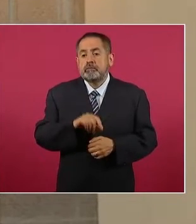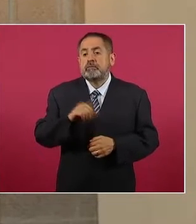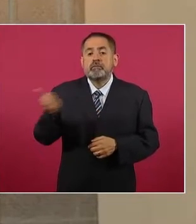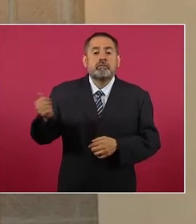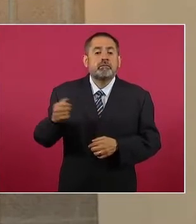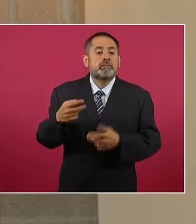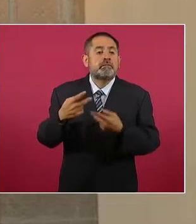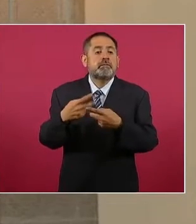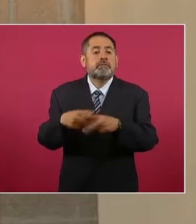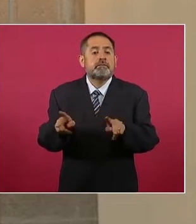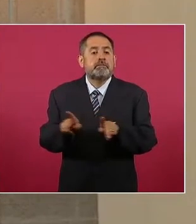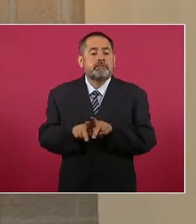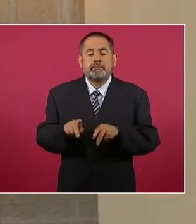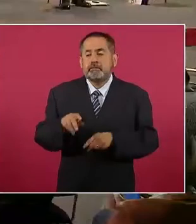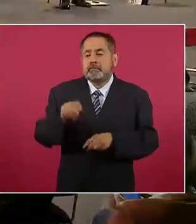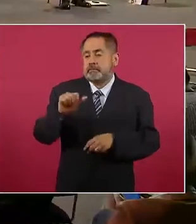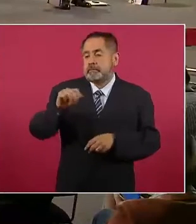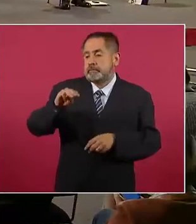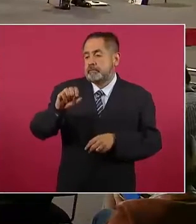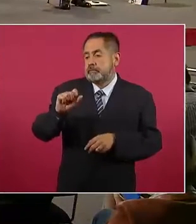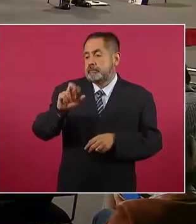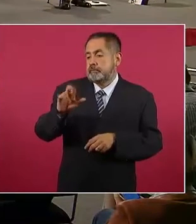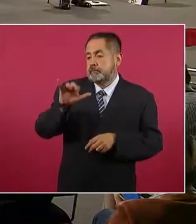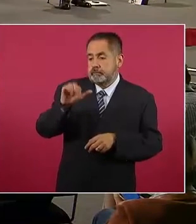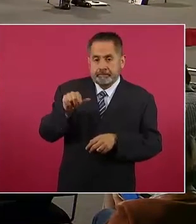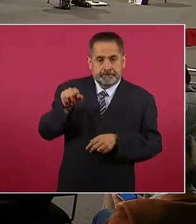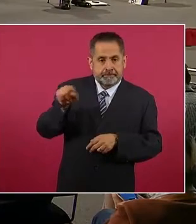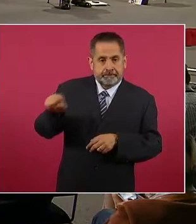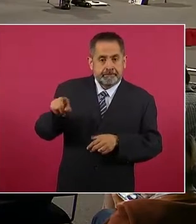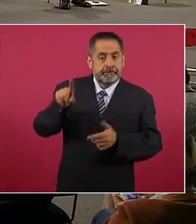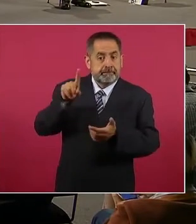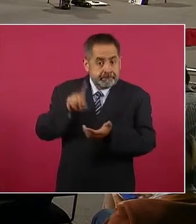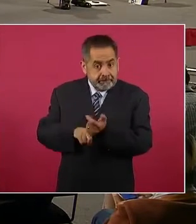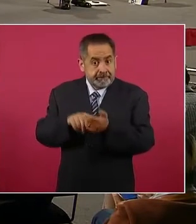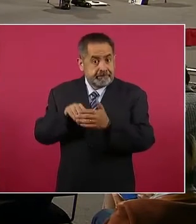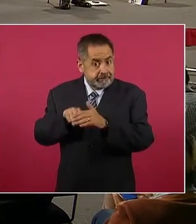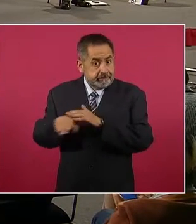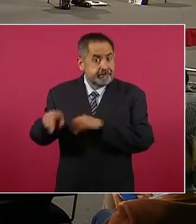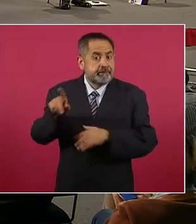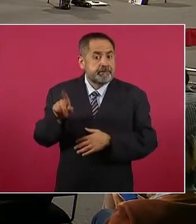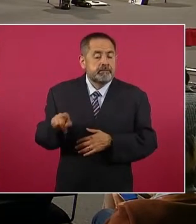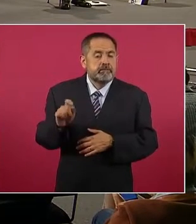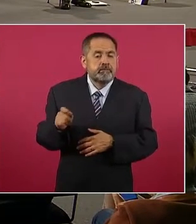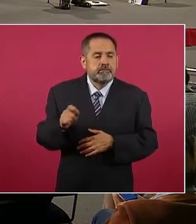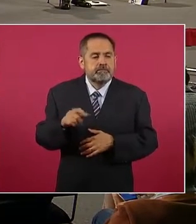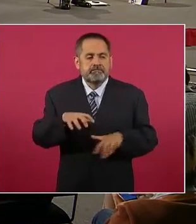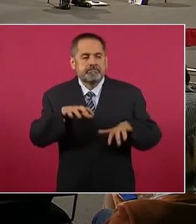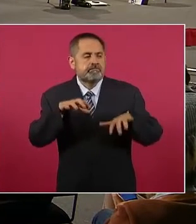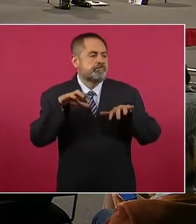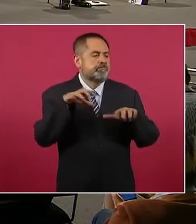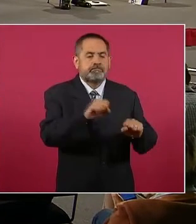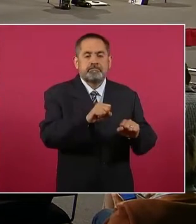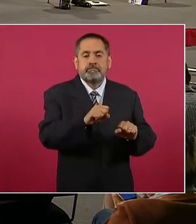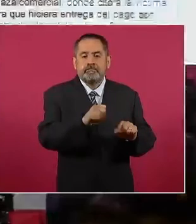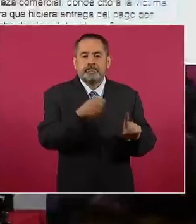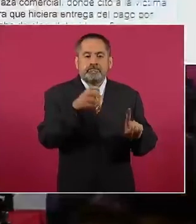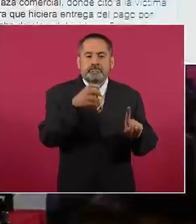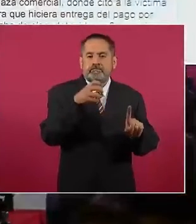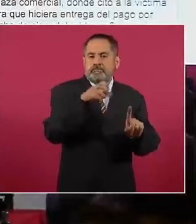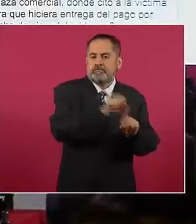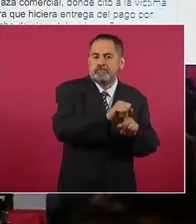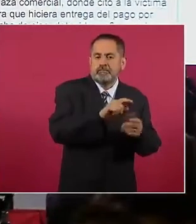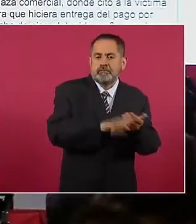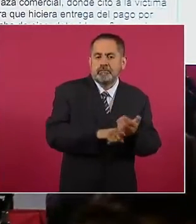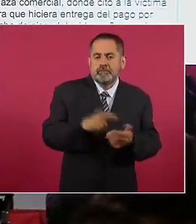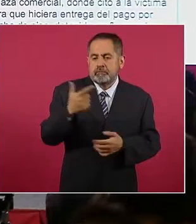Américas, donde al interior de esta plaza se detuvo en flagrancia a este sujeto,